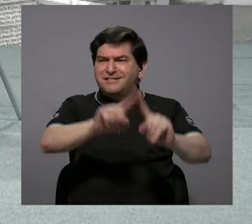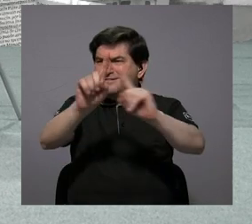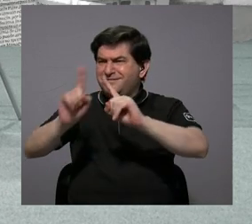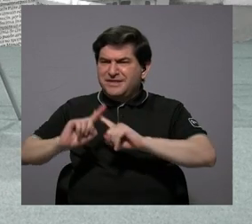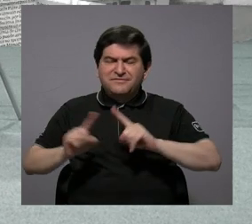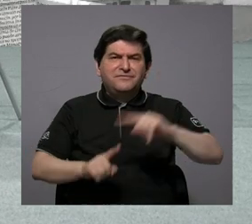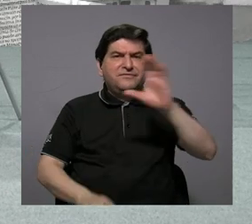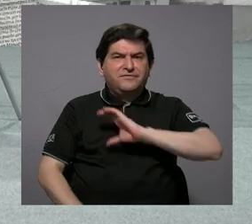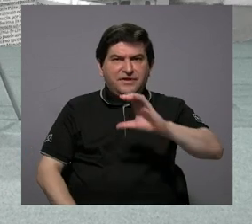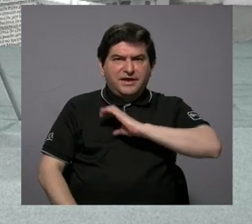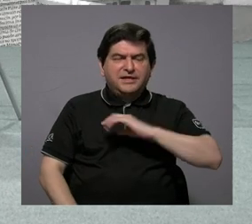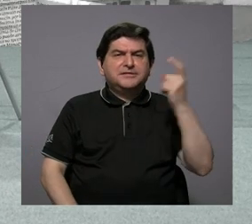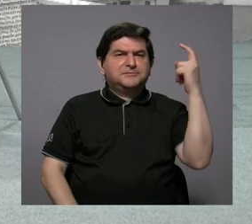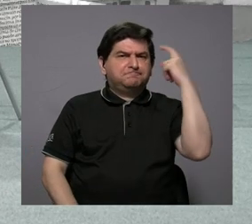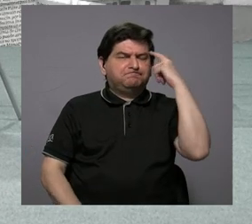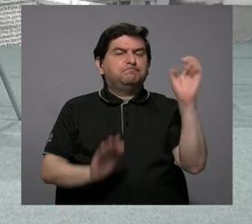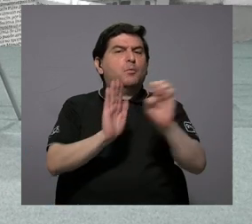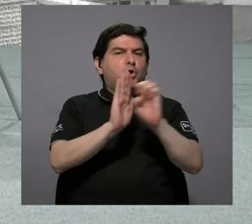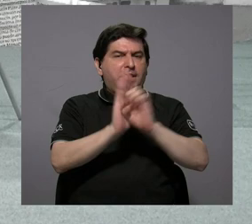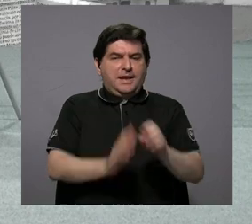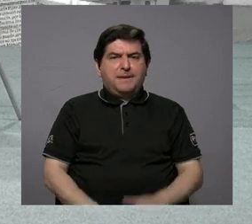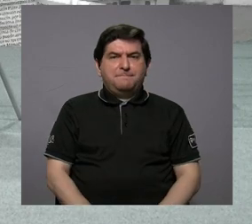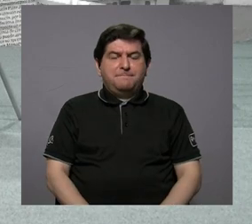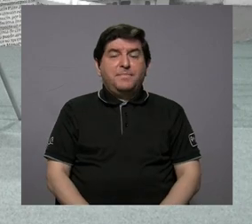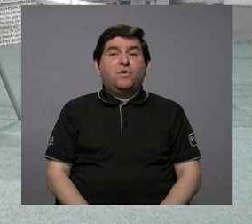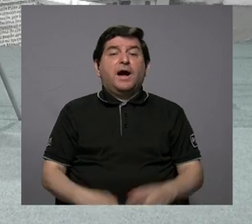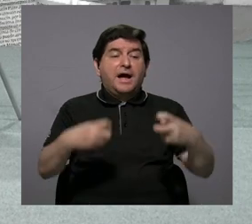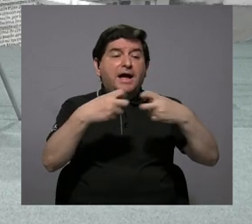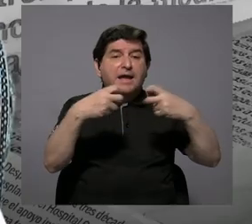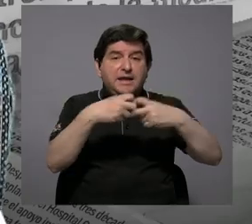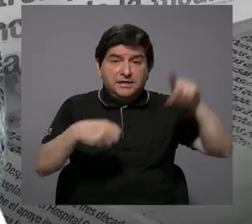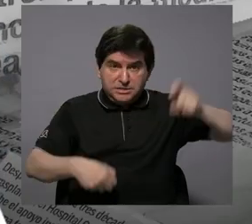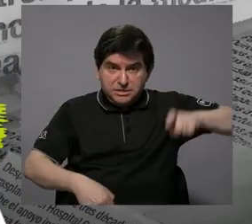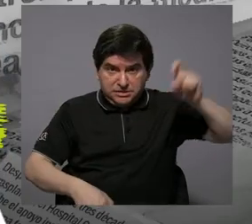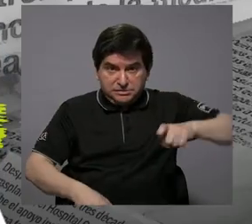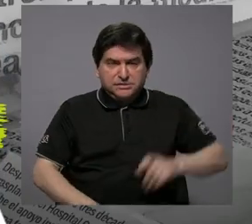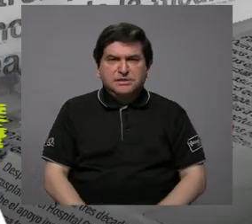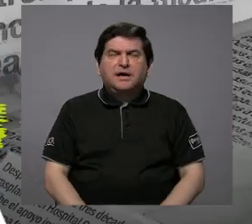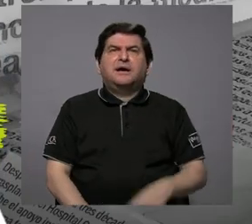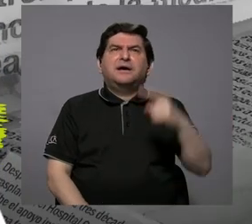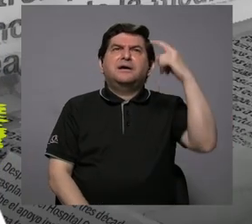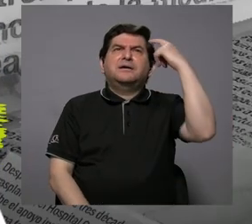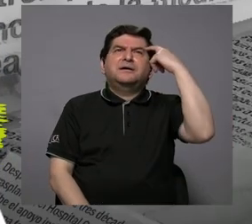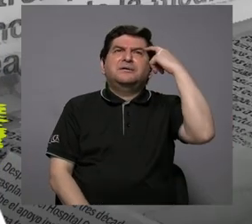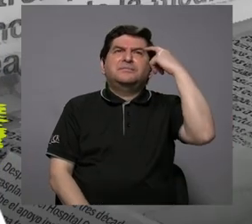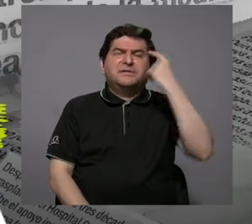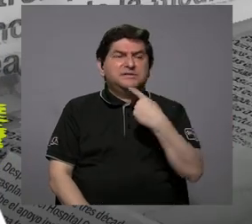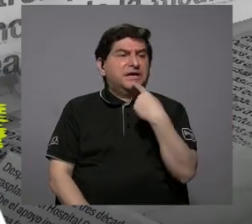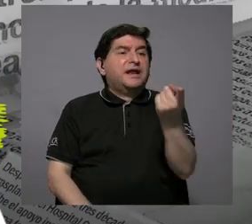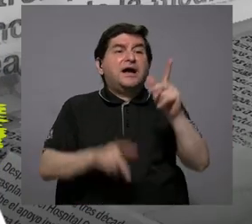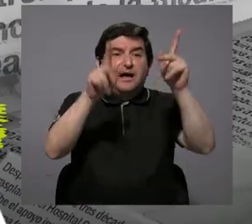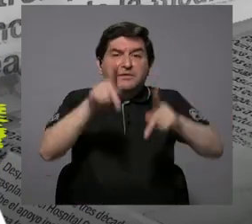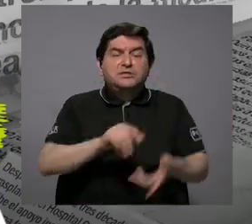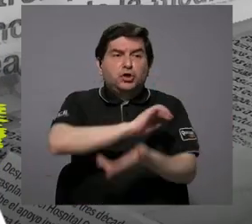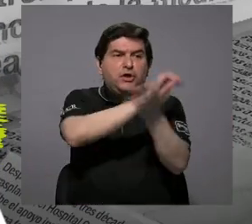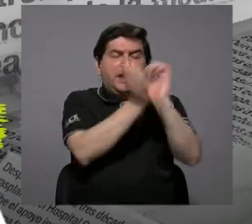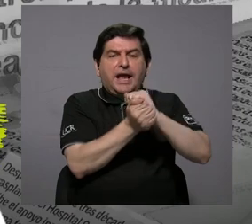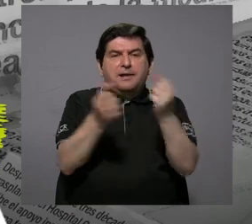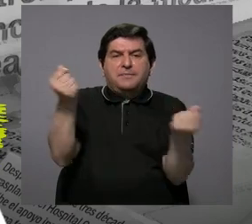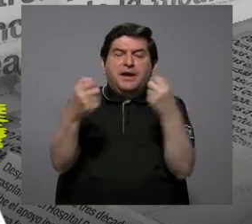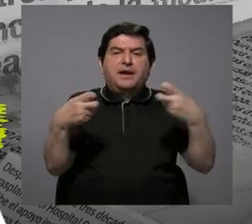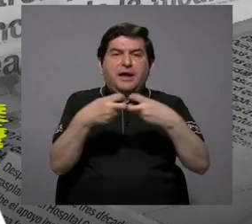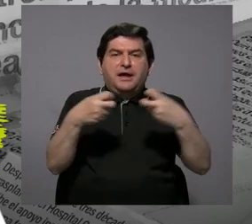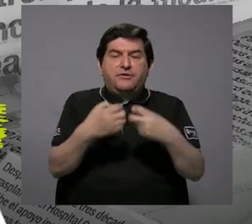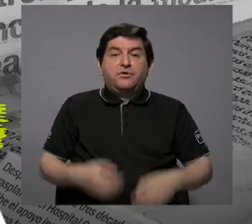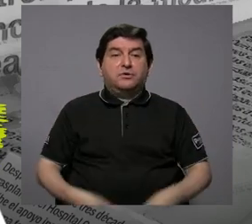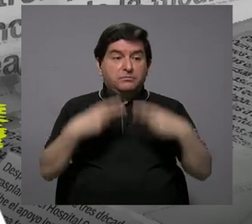de aspectos que hay que considerar. Por ejemplo, el suministro de energía eléctrica, como vamos a estar pensando en decirle a la gente, cambia su vehículo eléctrico